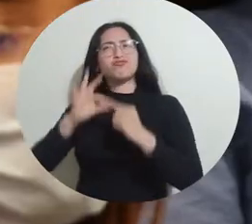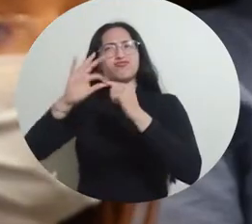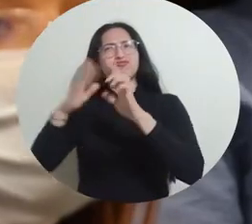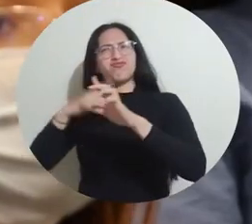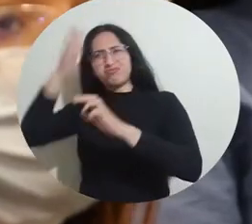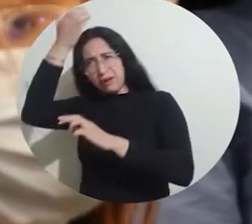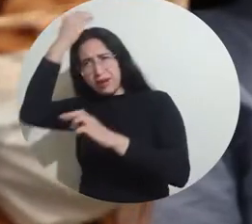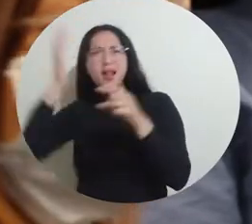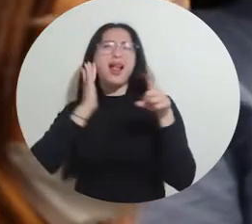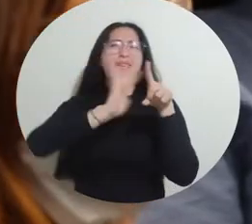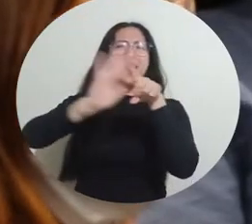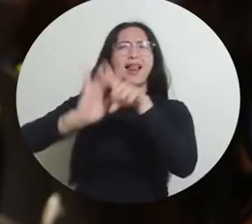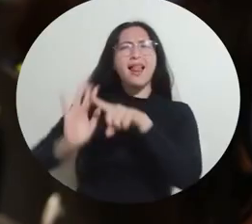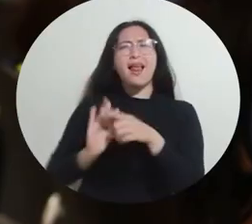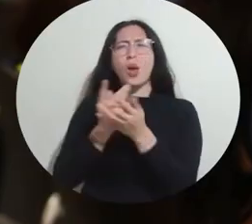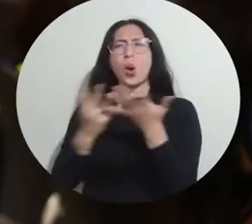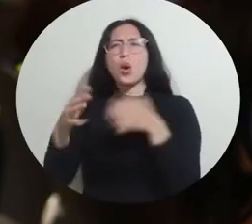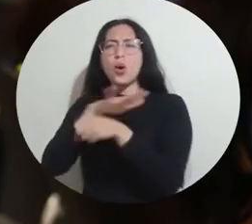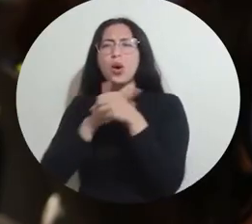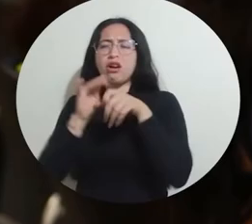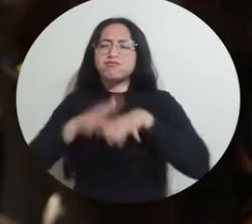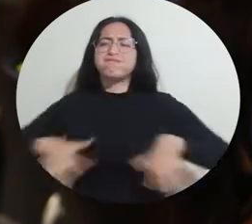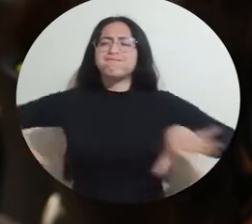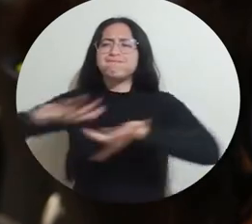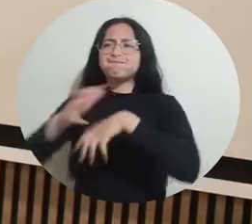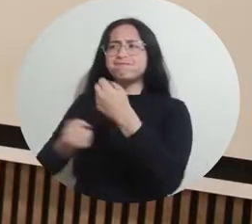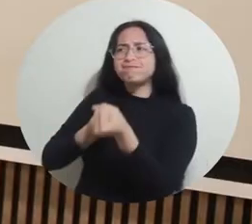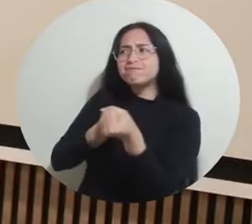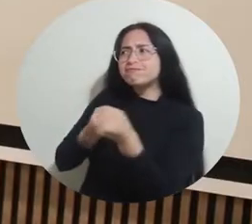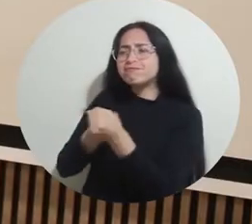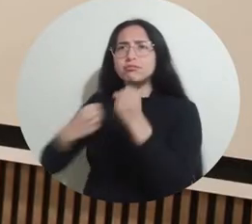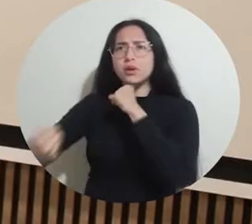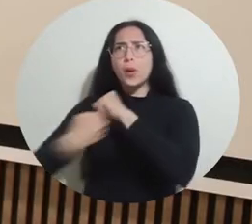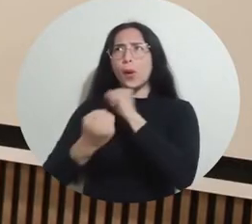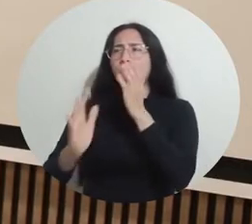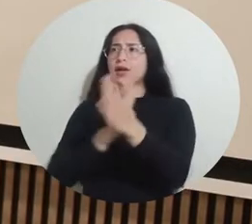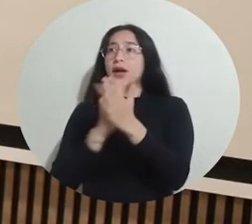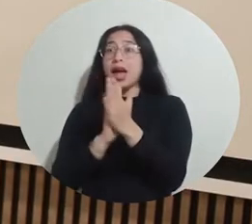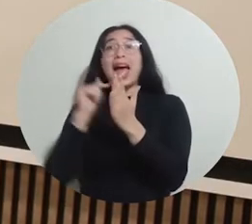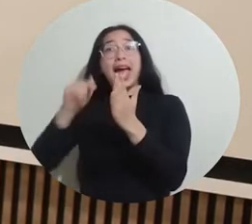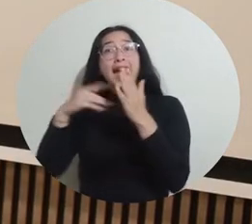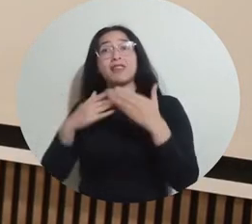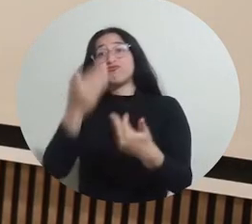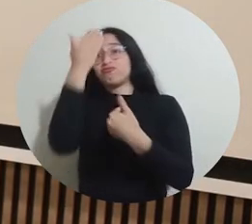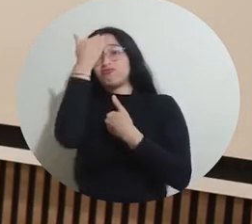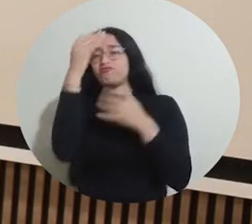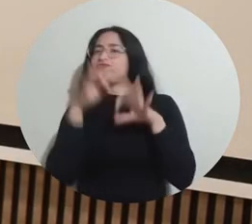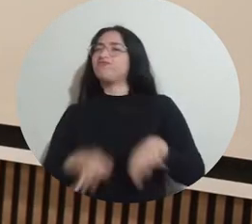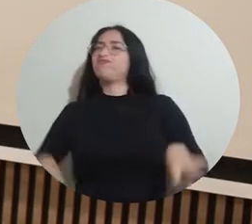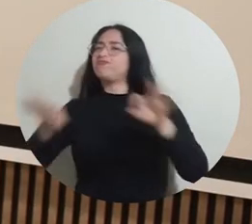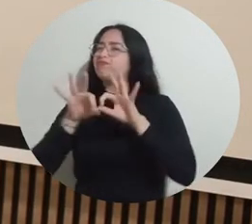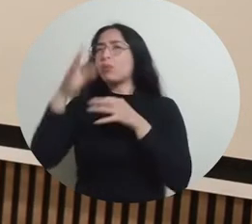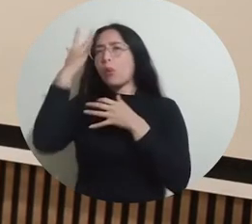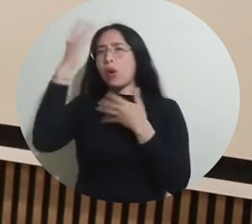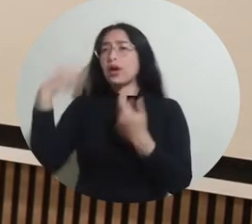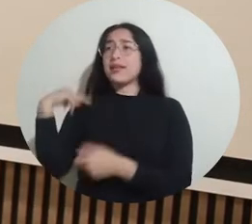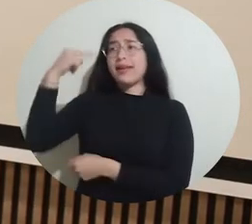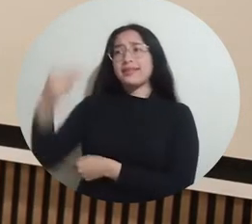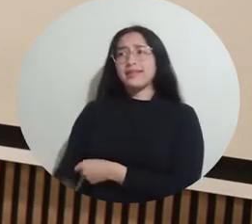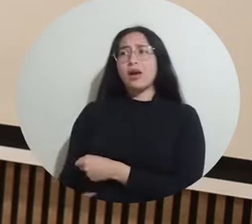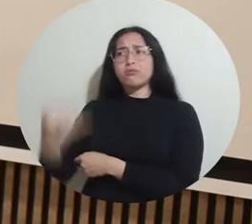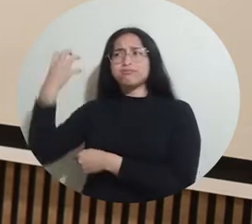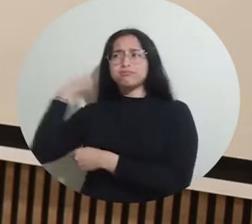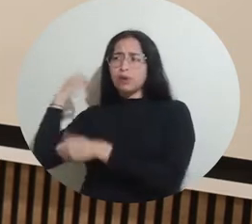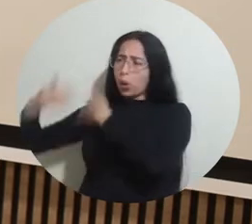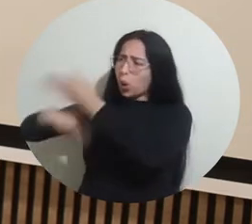en todo lo que enfermería ha desarrollado en este territorio, es de vital importancia para nuestros jóvenes, porque mirando la historia